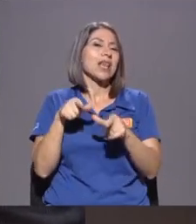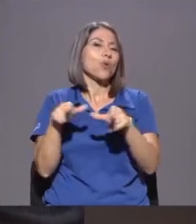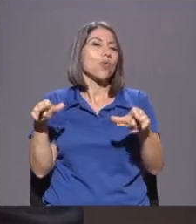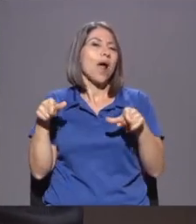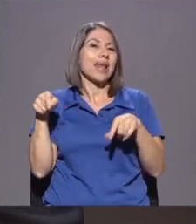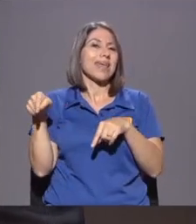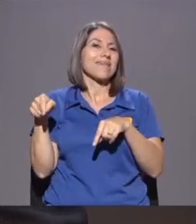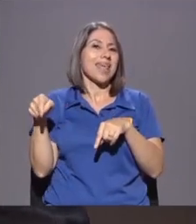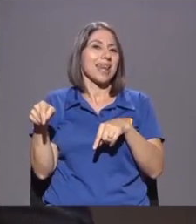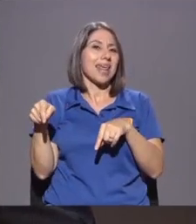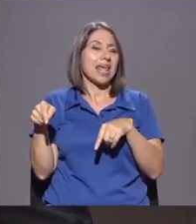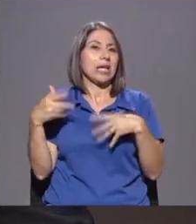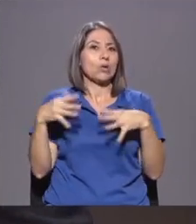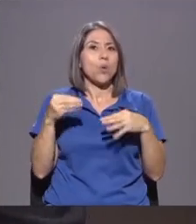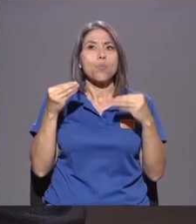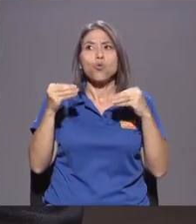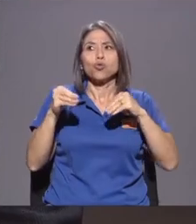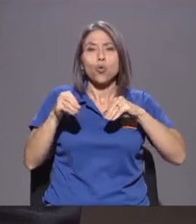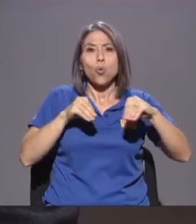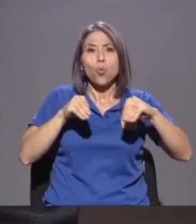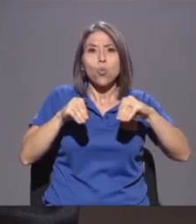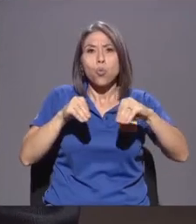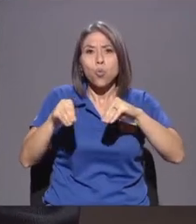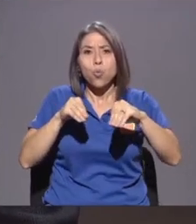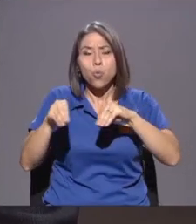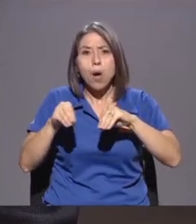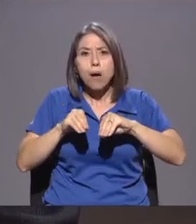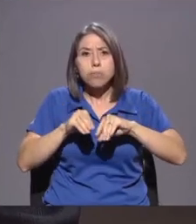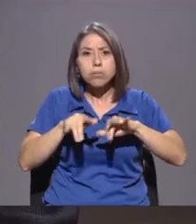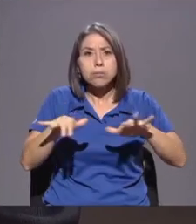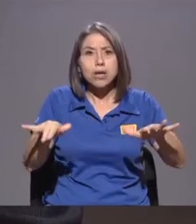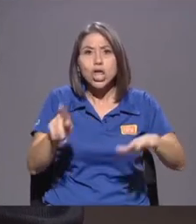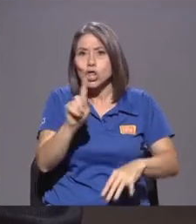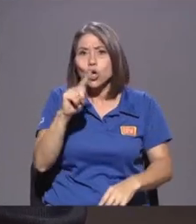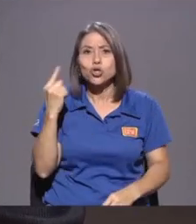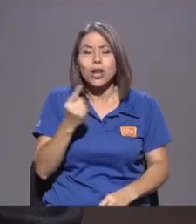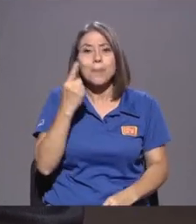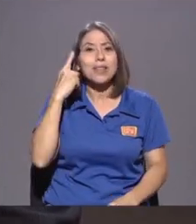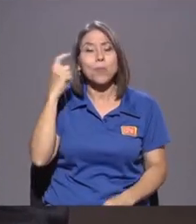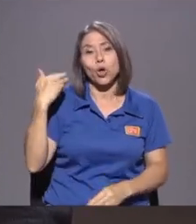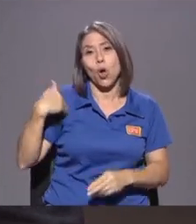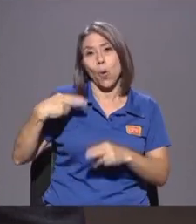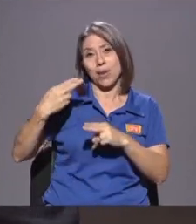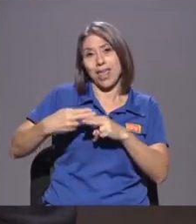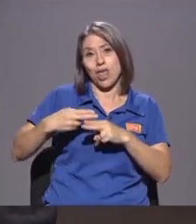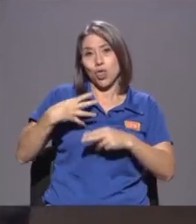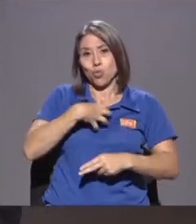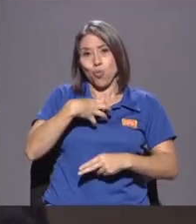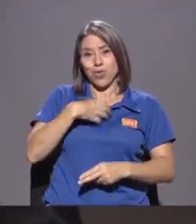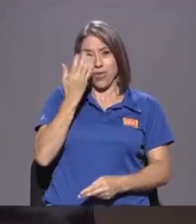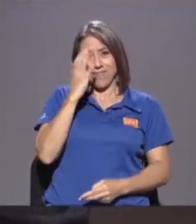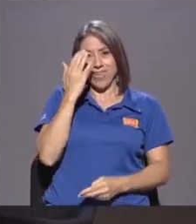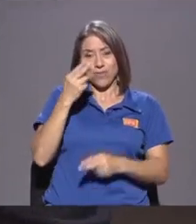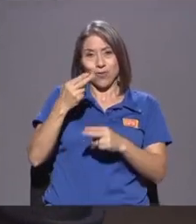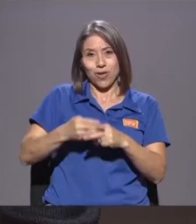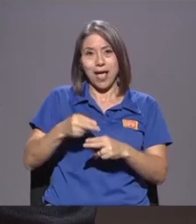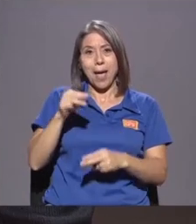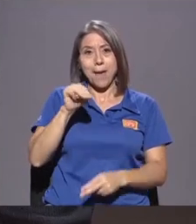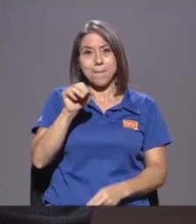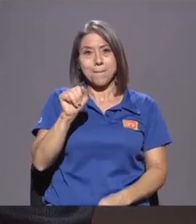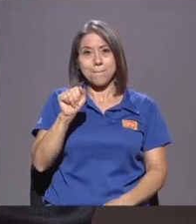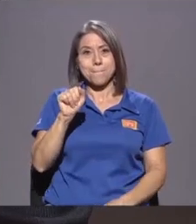muchísimo revuelo Y no solamente Este Es por el hecho De que Mark Zuckerberg Está como usted dijo Ahora está En pagos